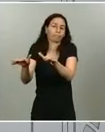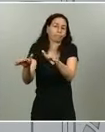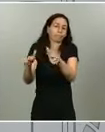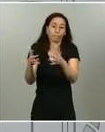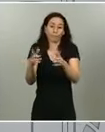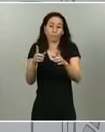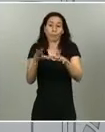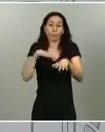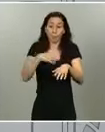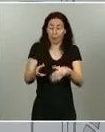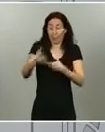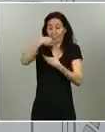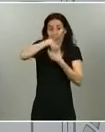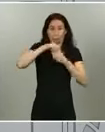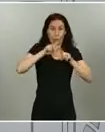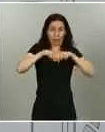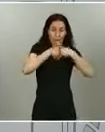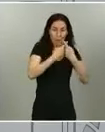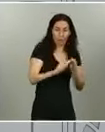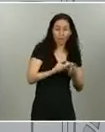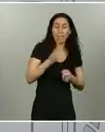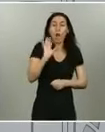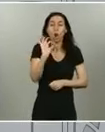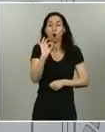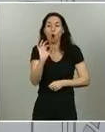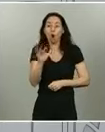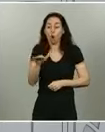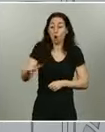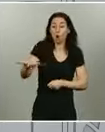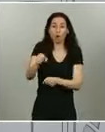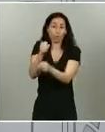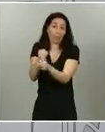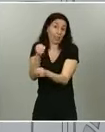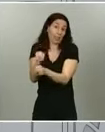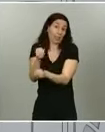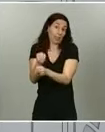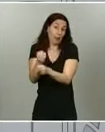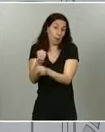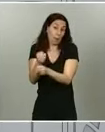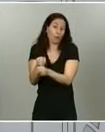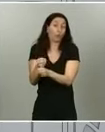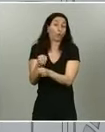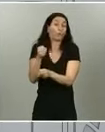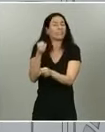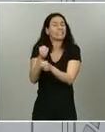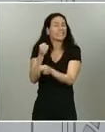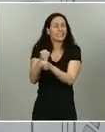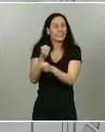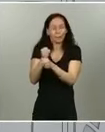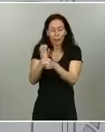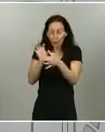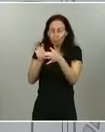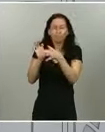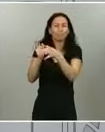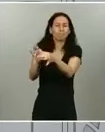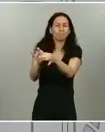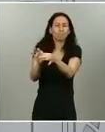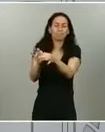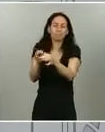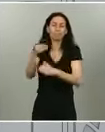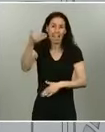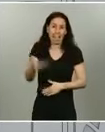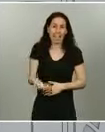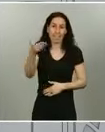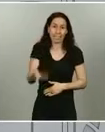en algunos puntos de trabajo, fundamentalmente trabajos donde eran trabajadores esenciales que no podían parar